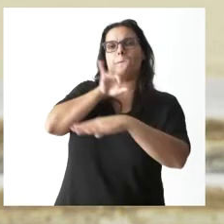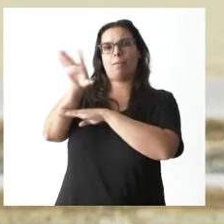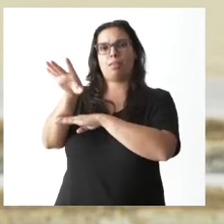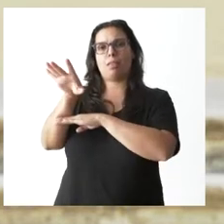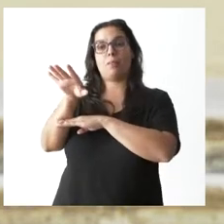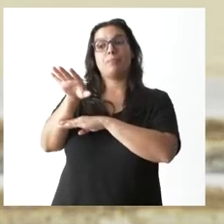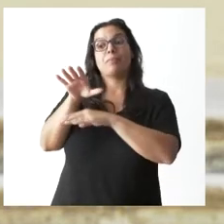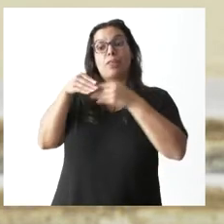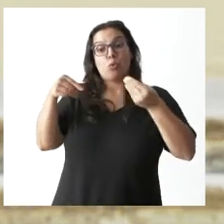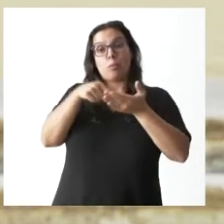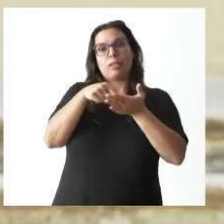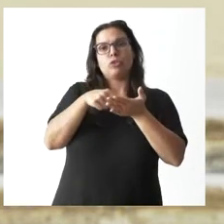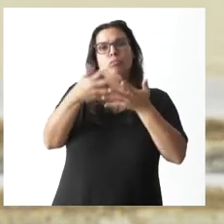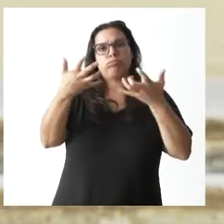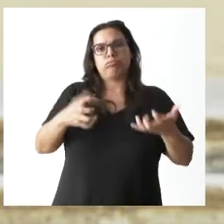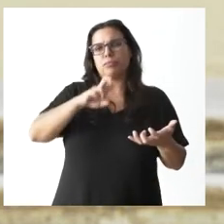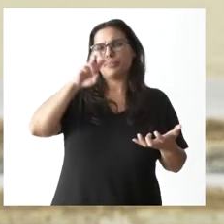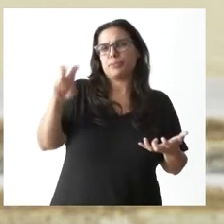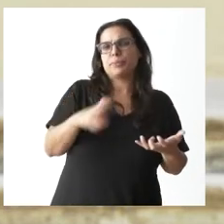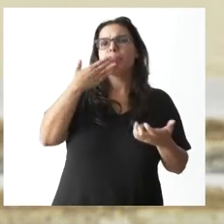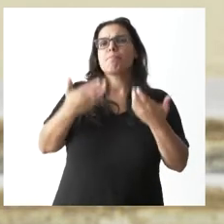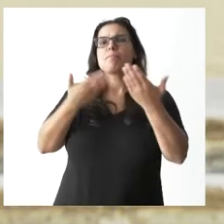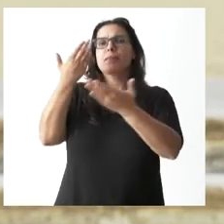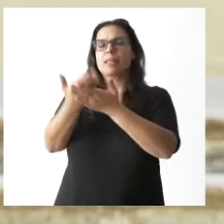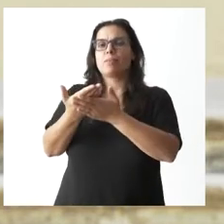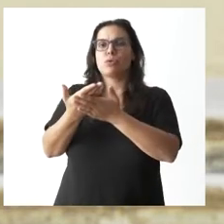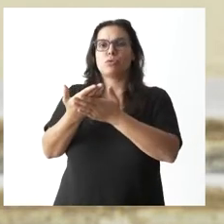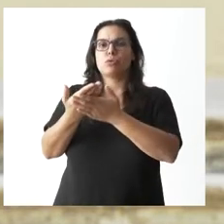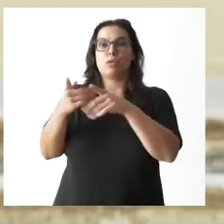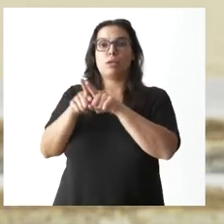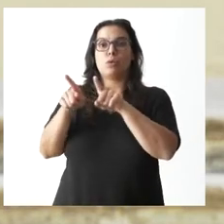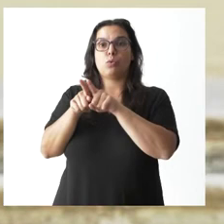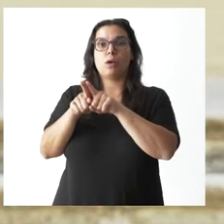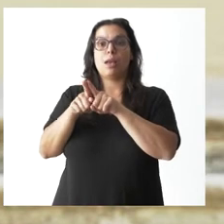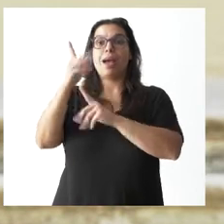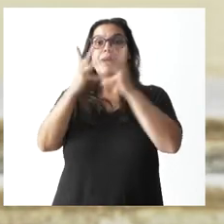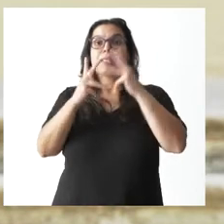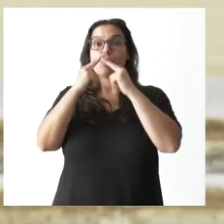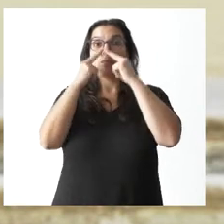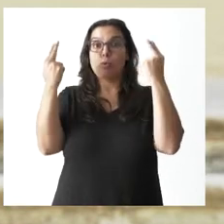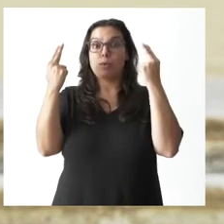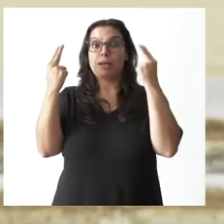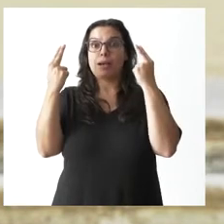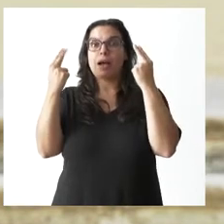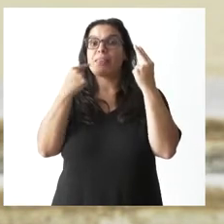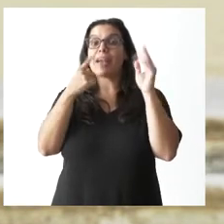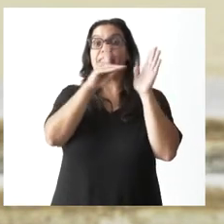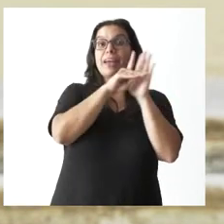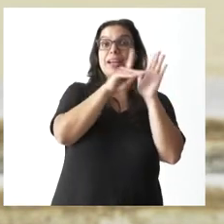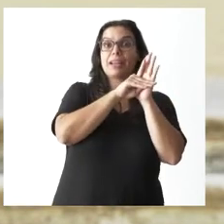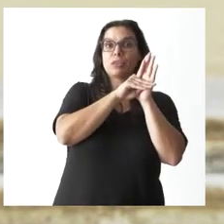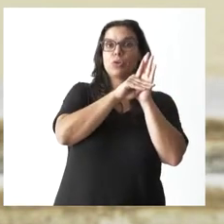que le vamos a pedir una obligatoriedad para las administraciones públicas, no solo la